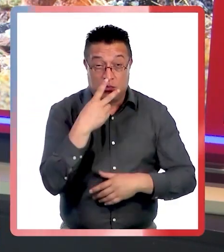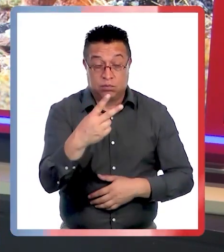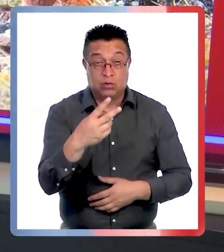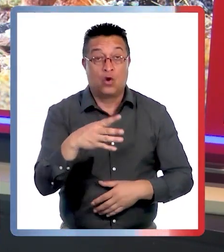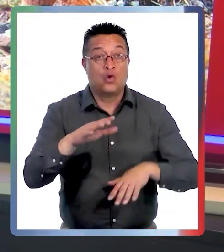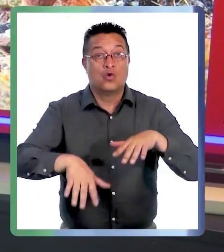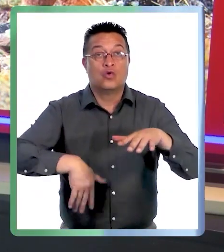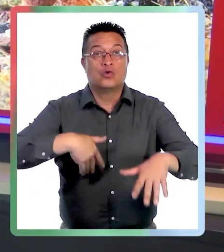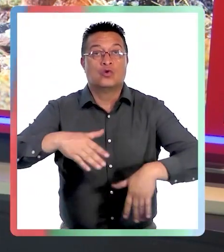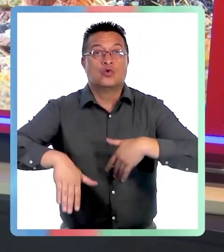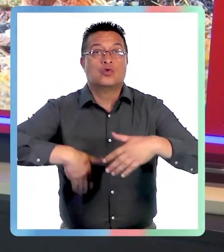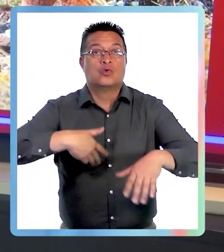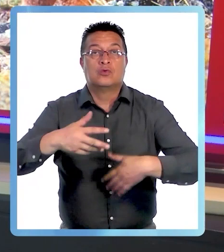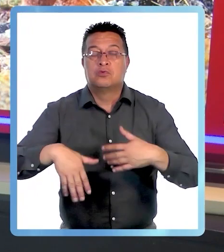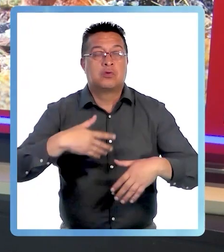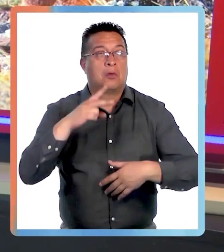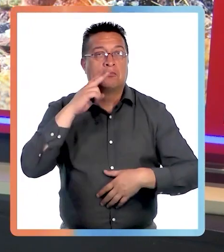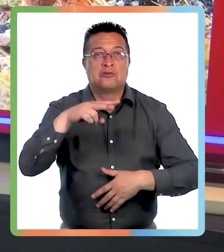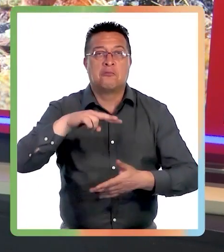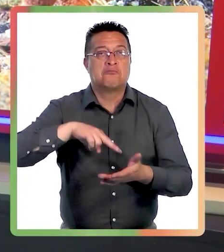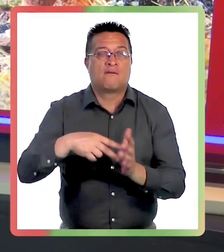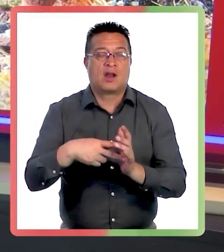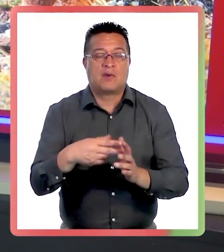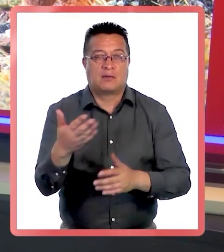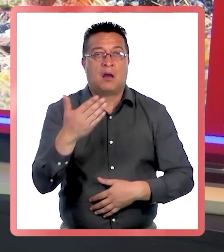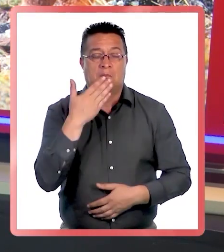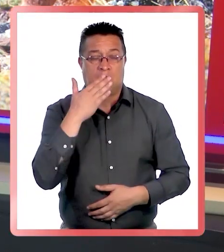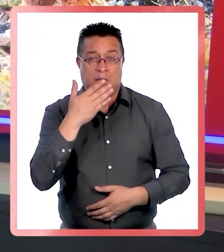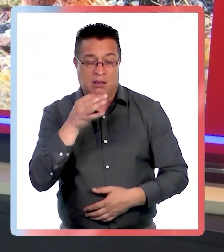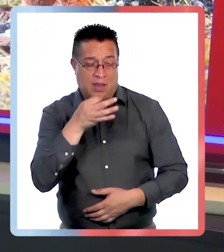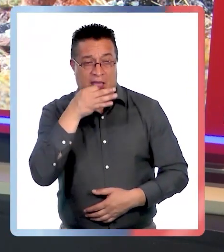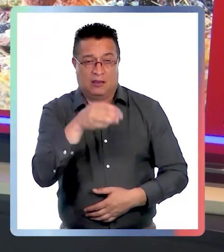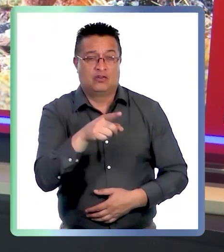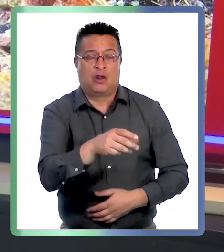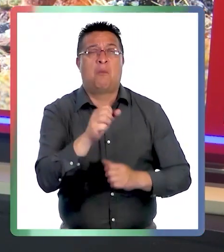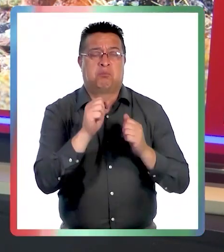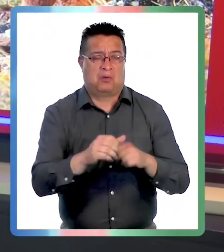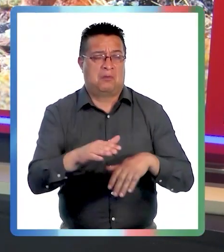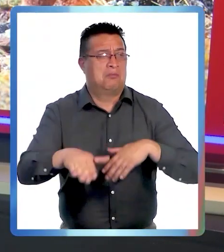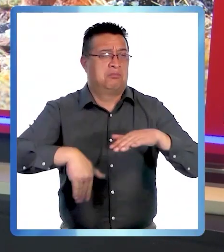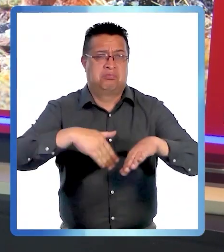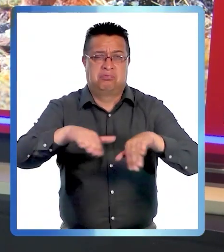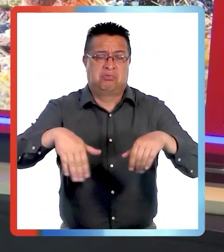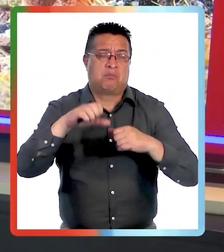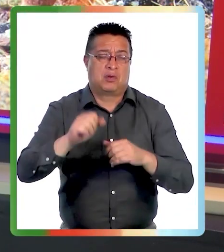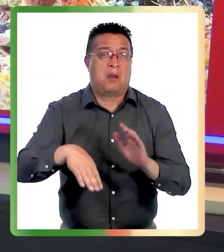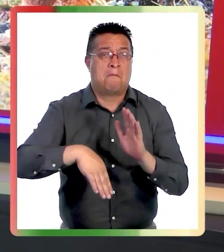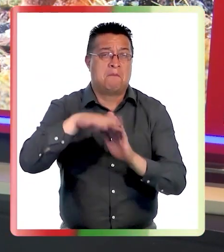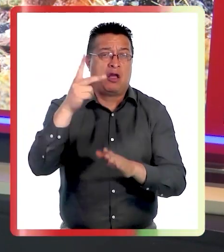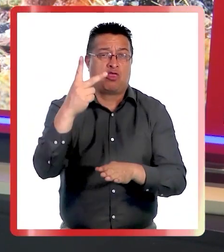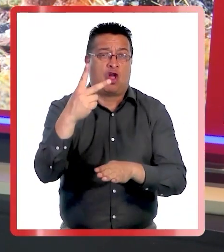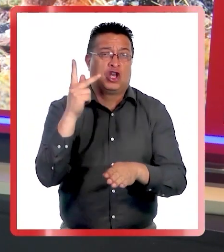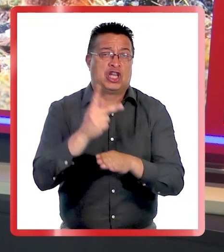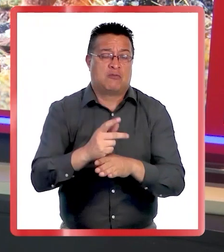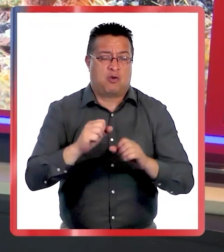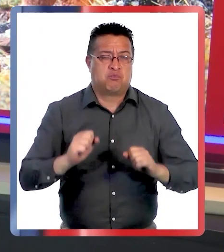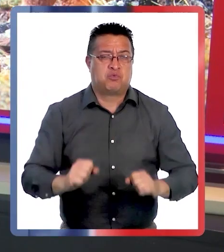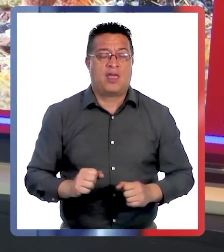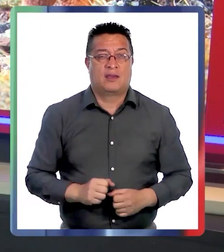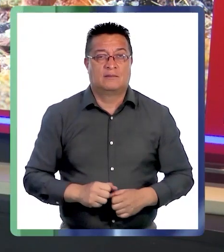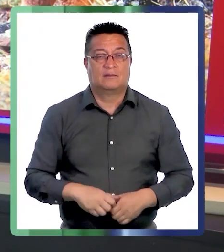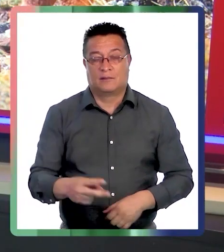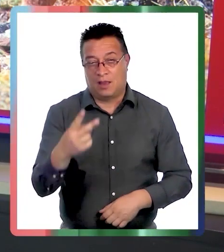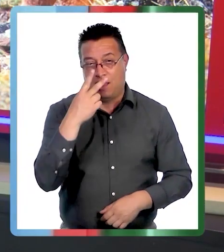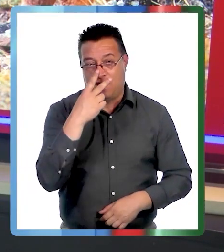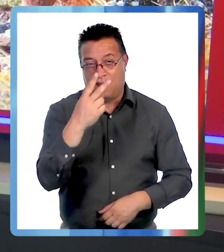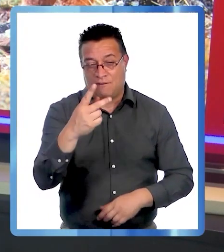nadando sin problemas pues los expertos indican que puede hacerlo por más de dos kilómetros. Pasemos a revisar